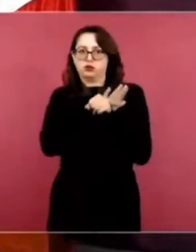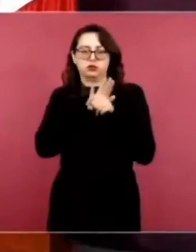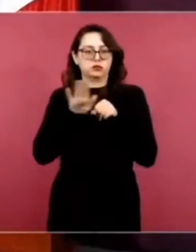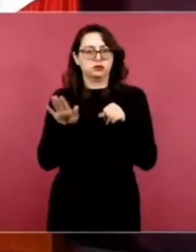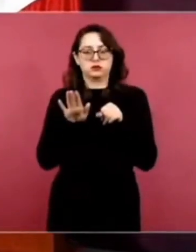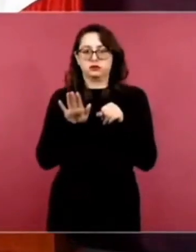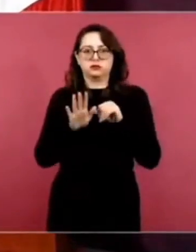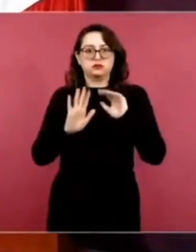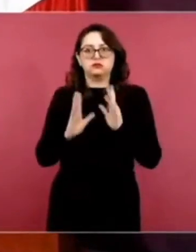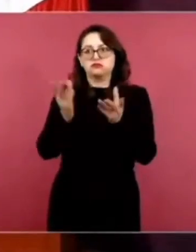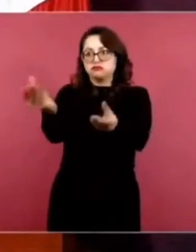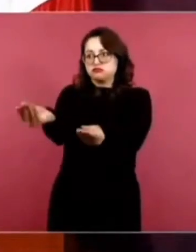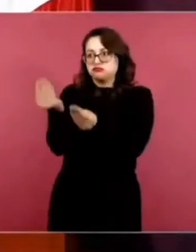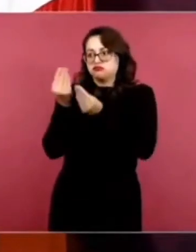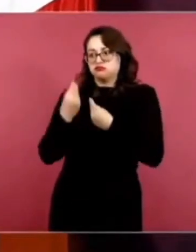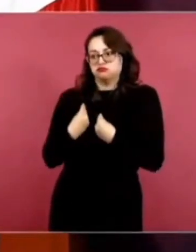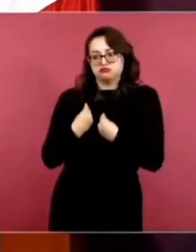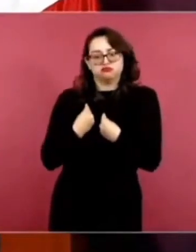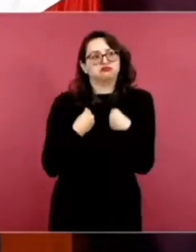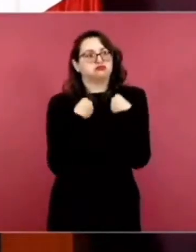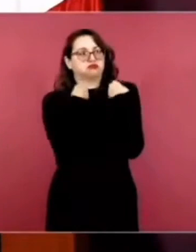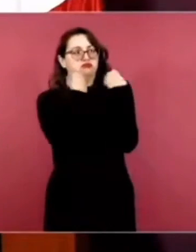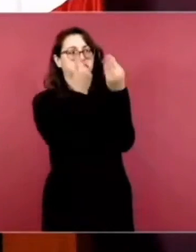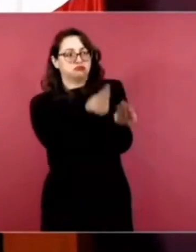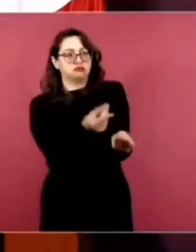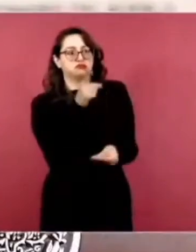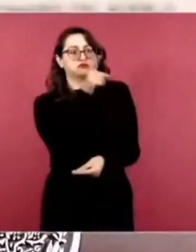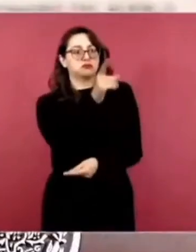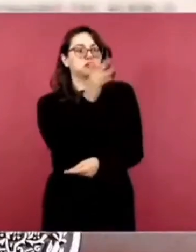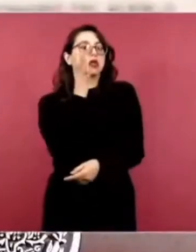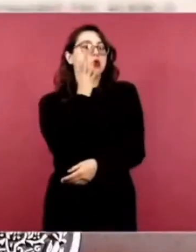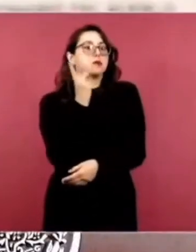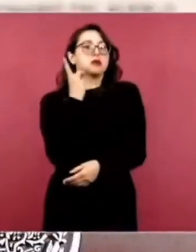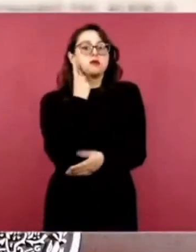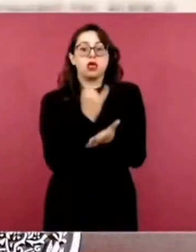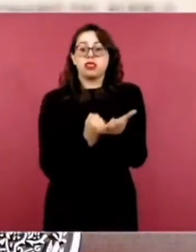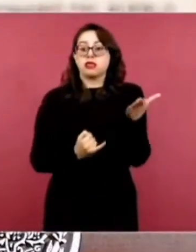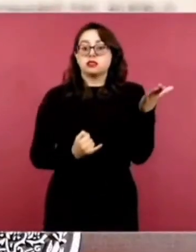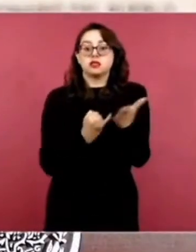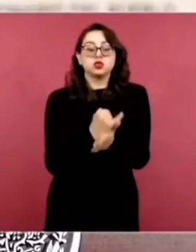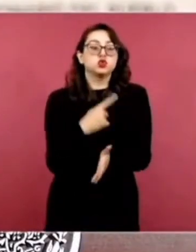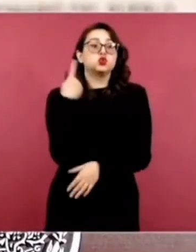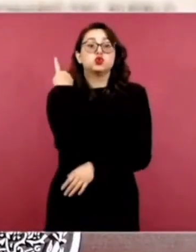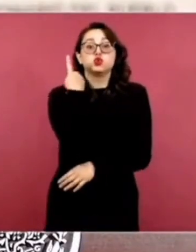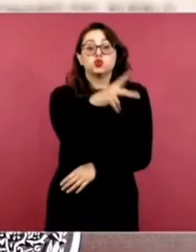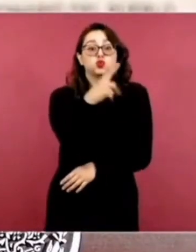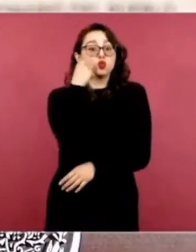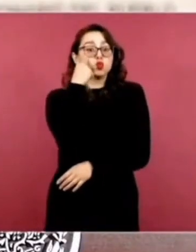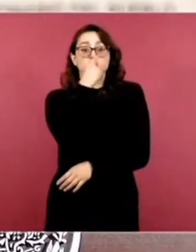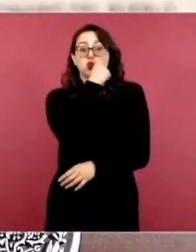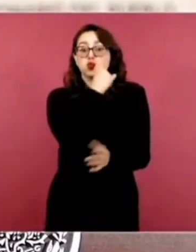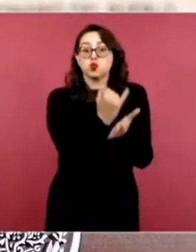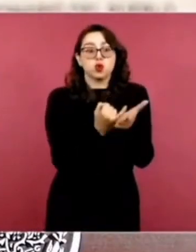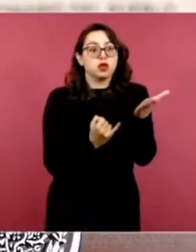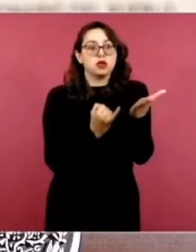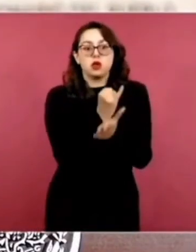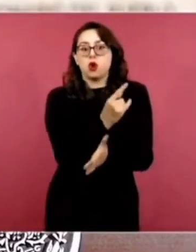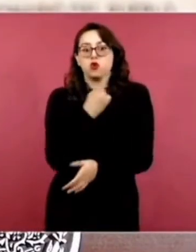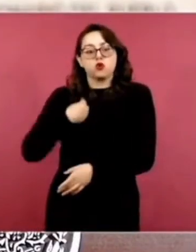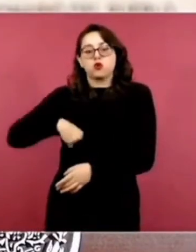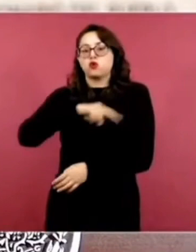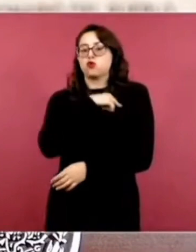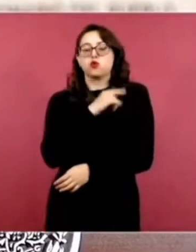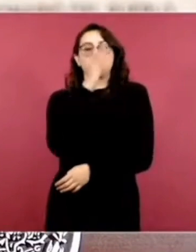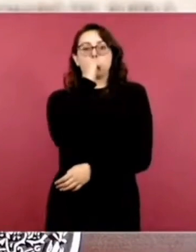tienen, dada la división de poderes, le toca a la Cámara de